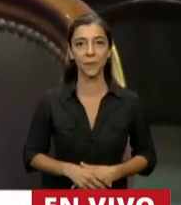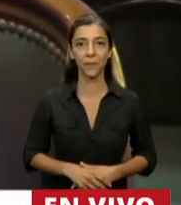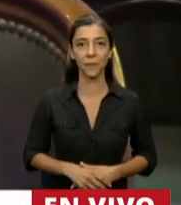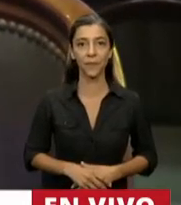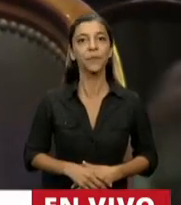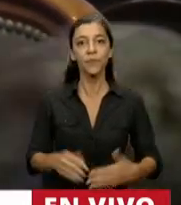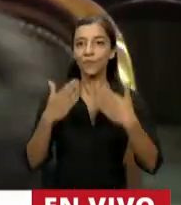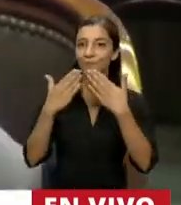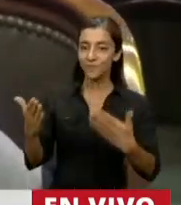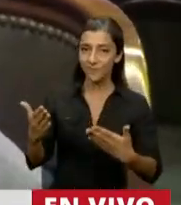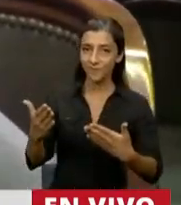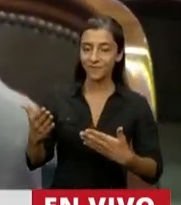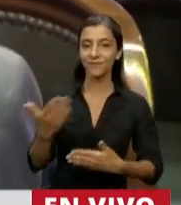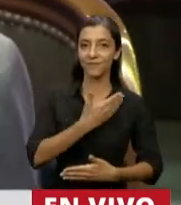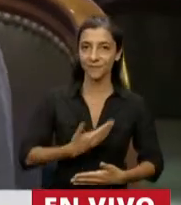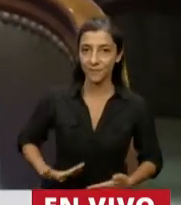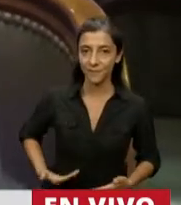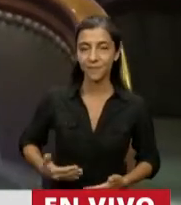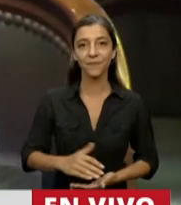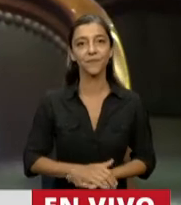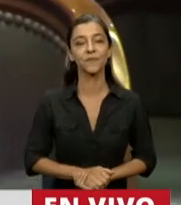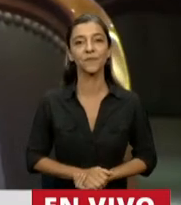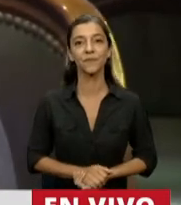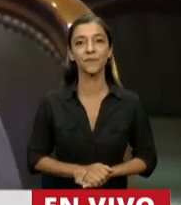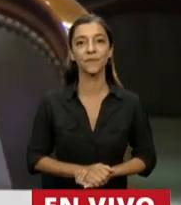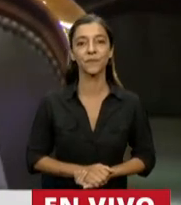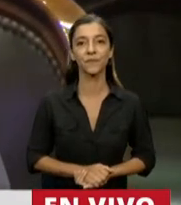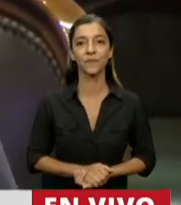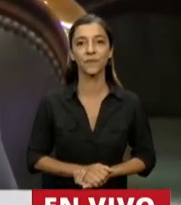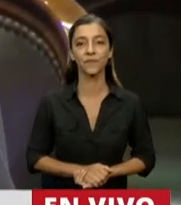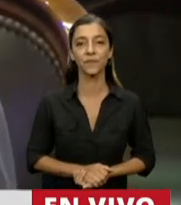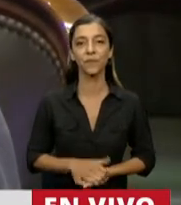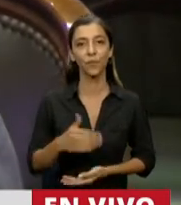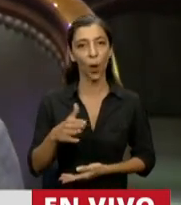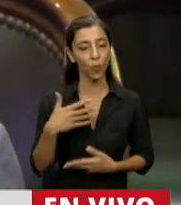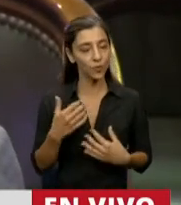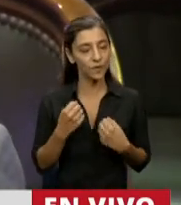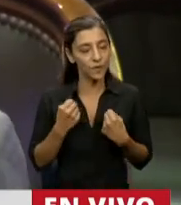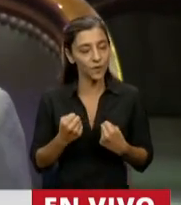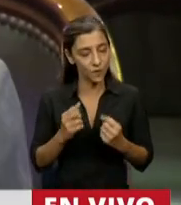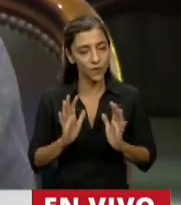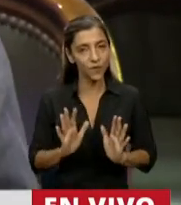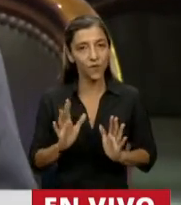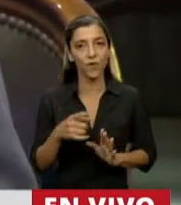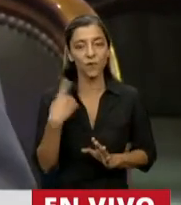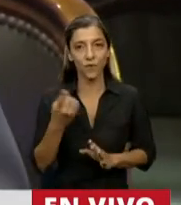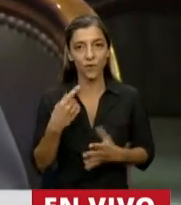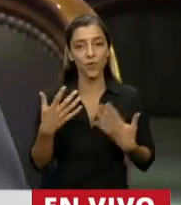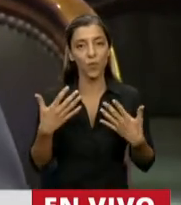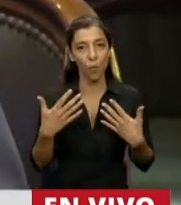Muchas gracias, señor Presidente. Voy a hacer un esfuerzo para que podamos...